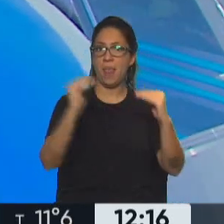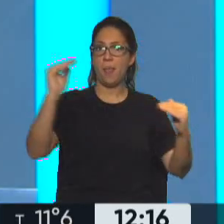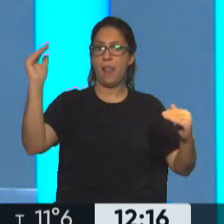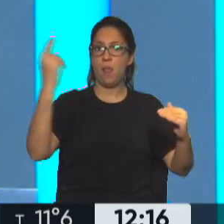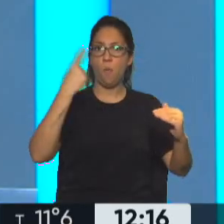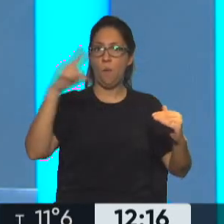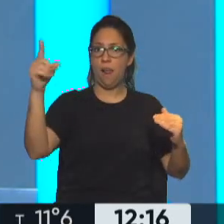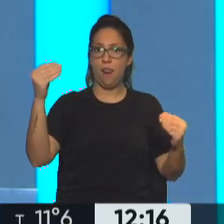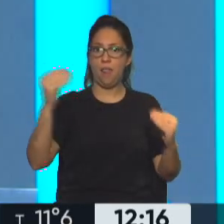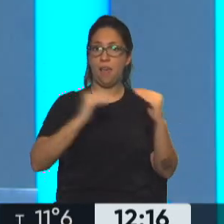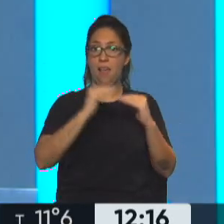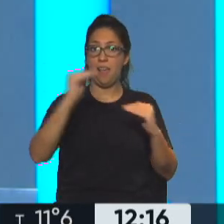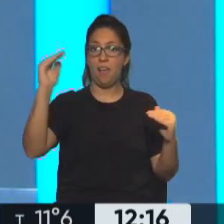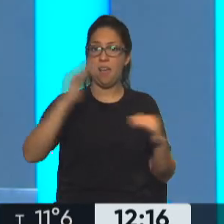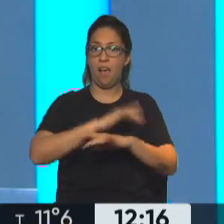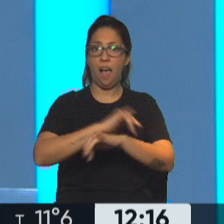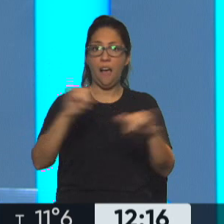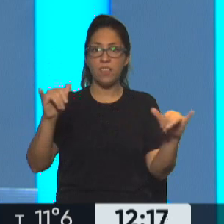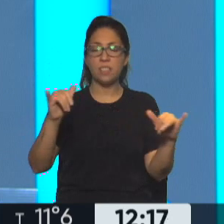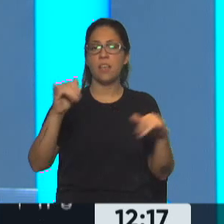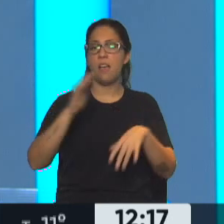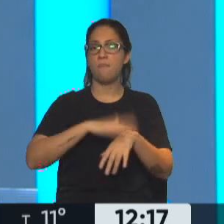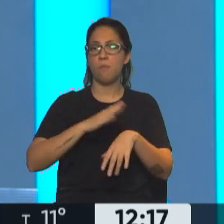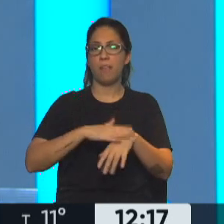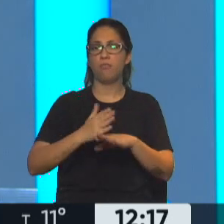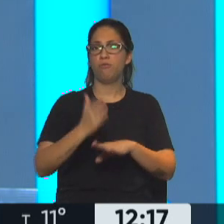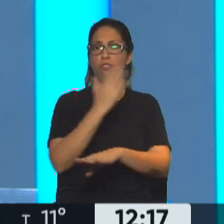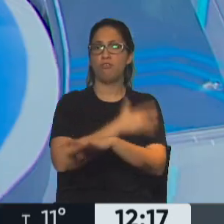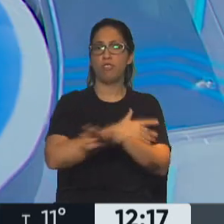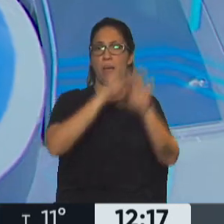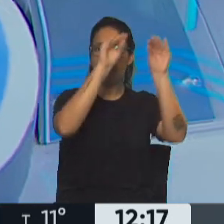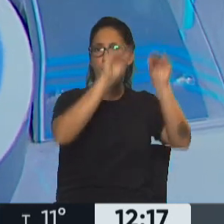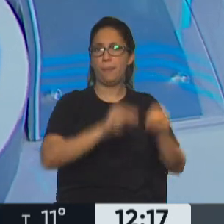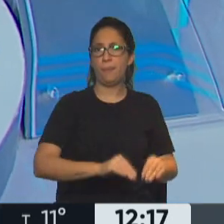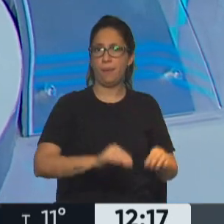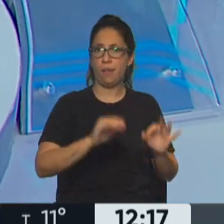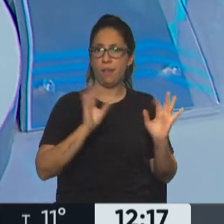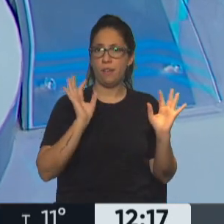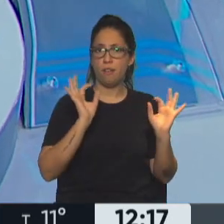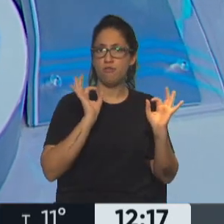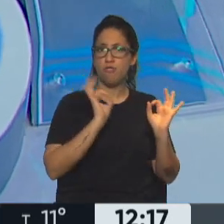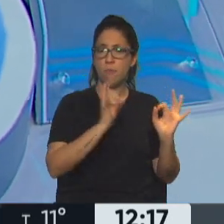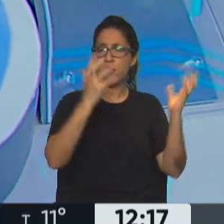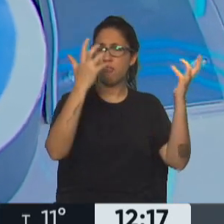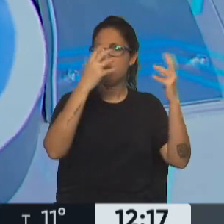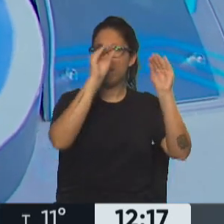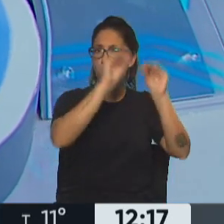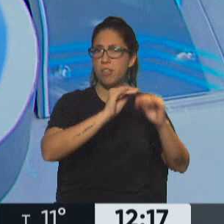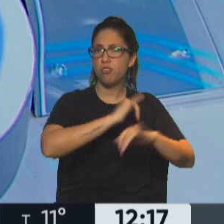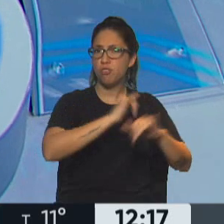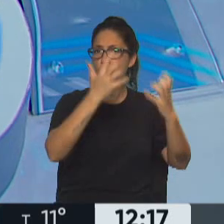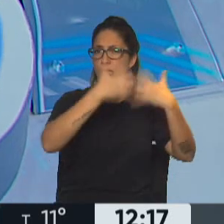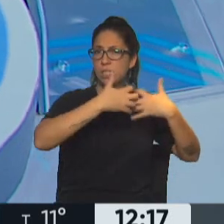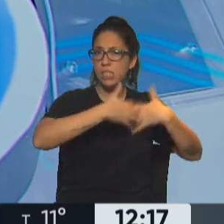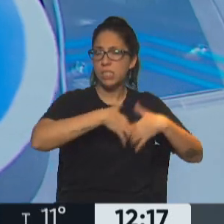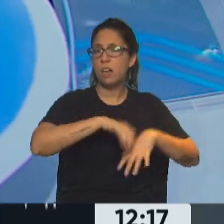clasificación, repetimos, se la van a informar una vez que se procesen todos estos datos. Le